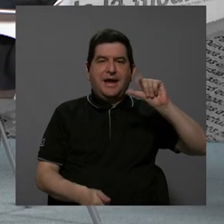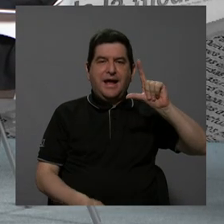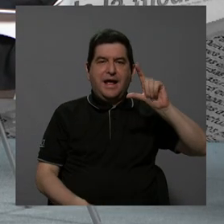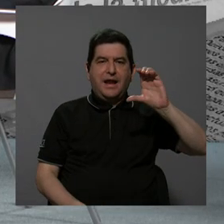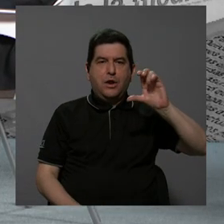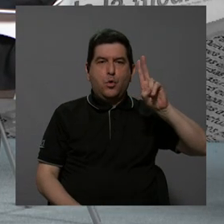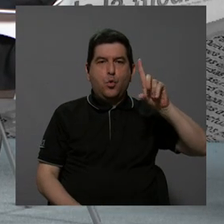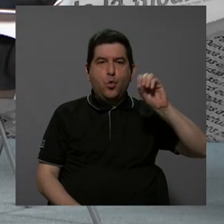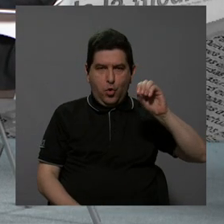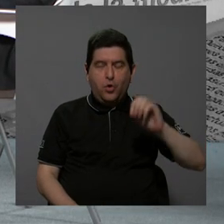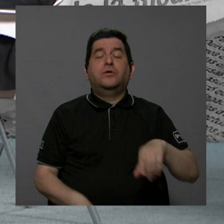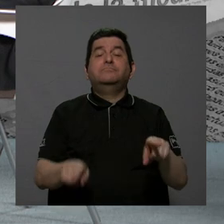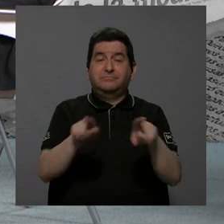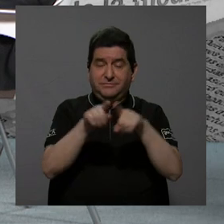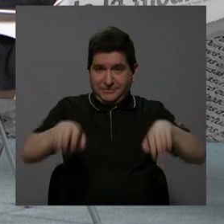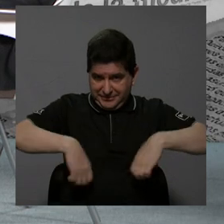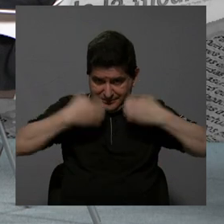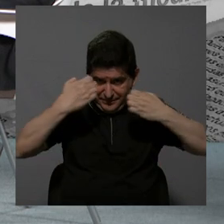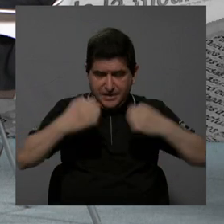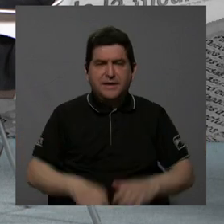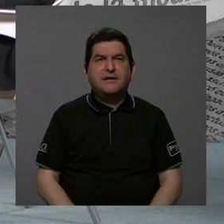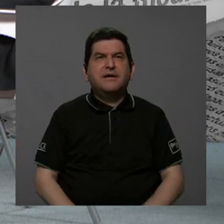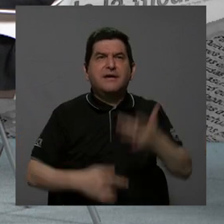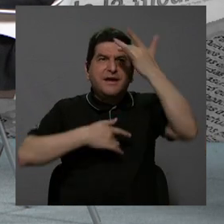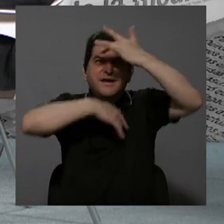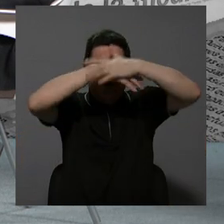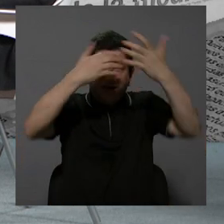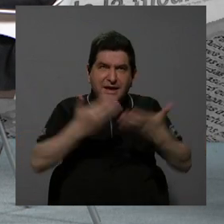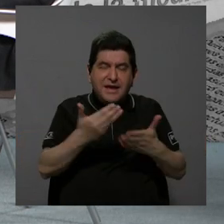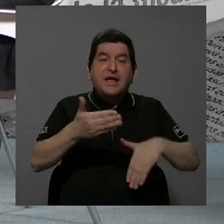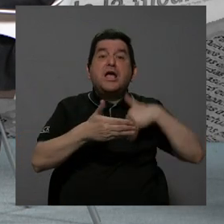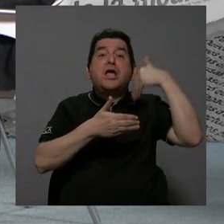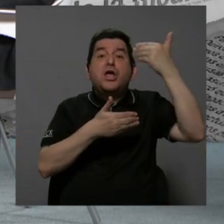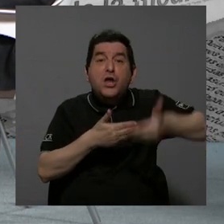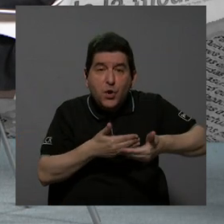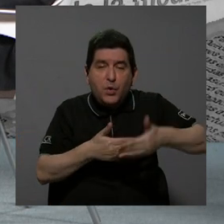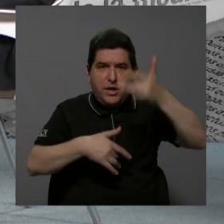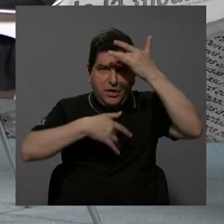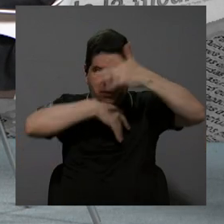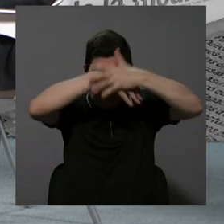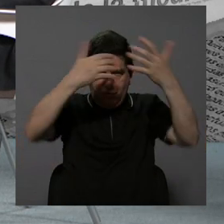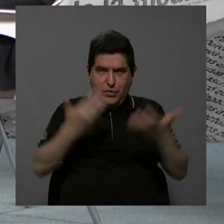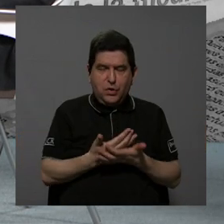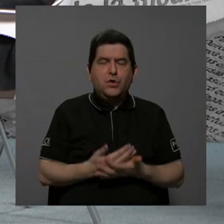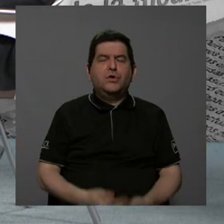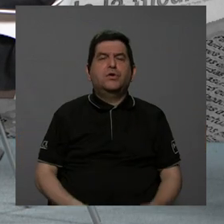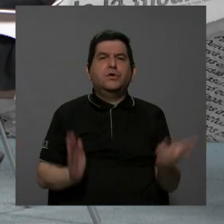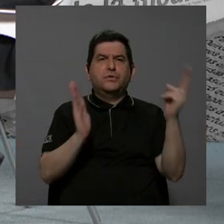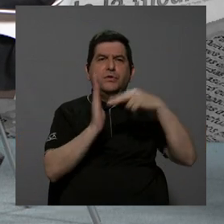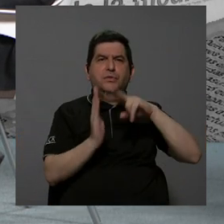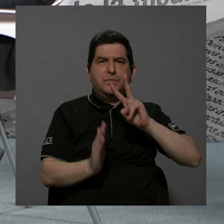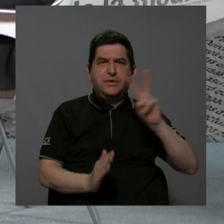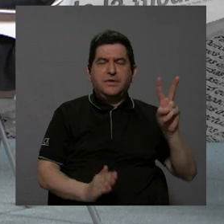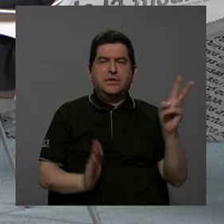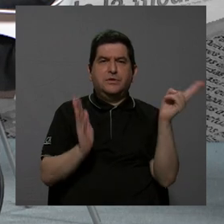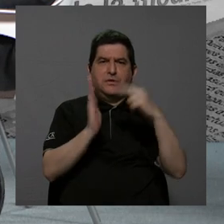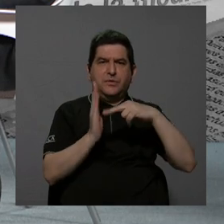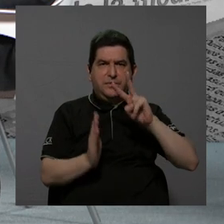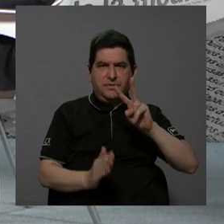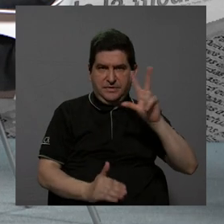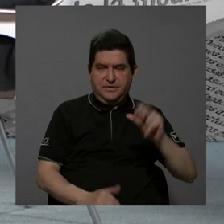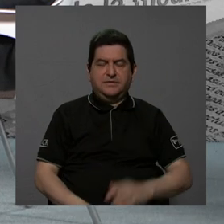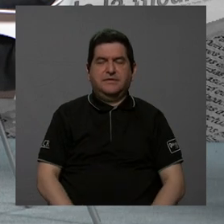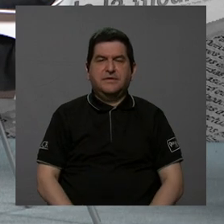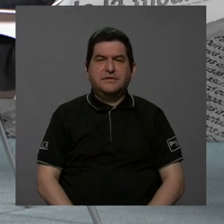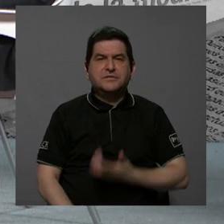diría que en pandemia, pero sobre todo post-pandemia, digamos 2022 y 2023, hemos